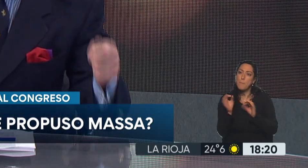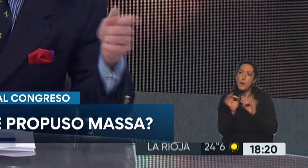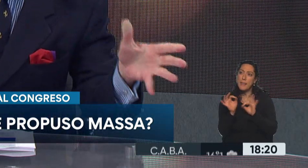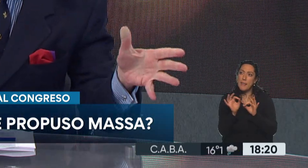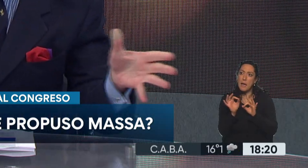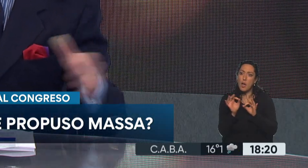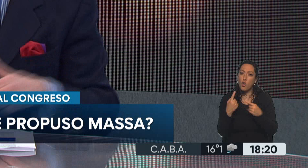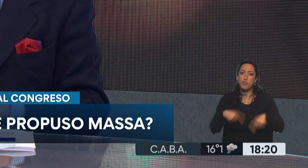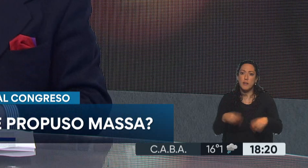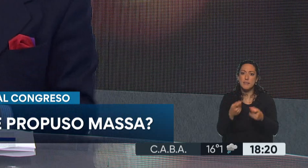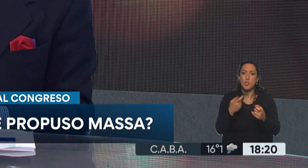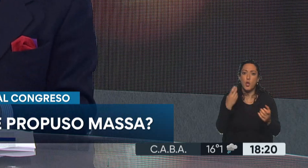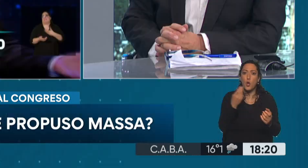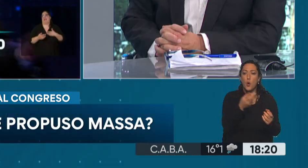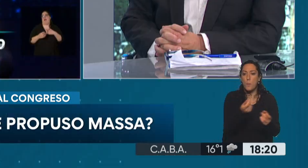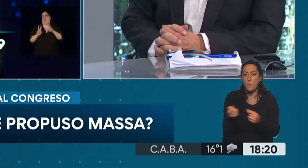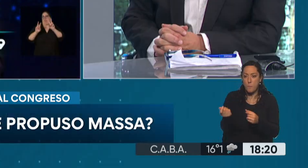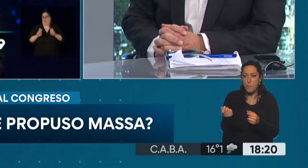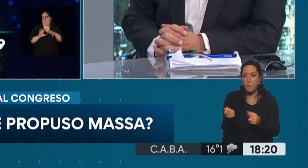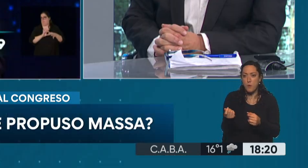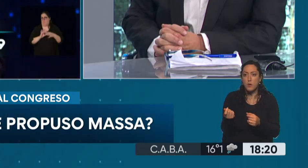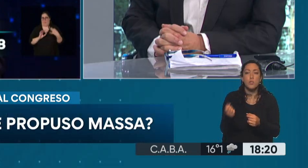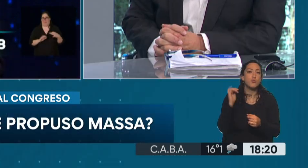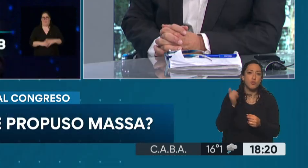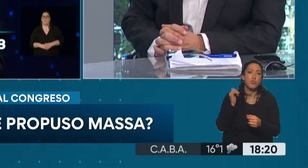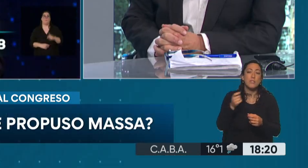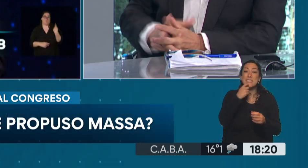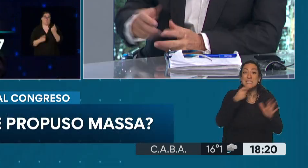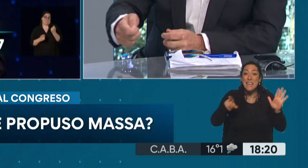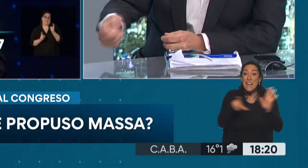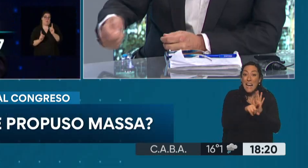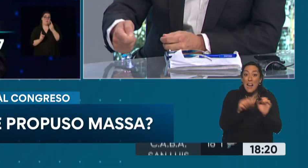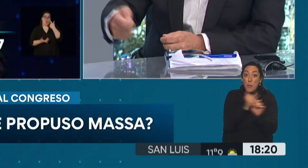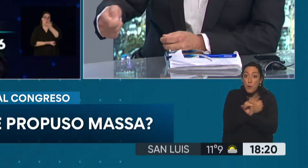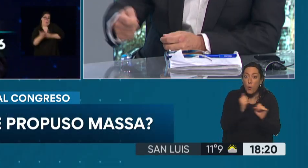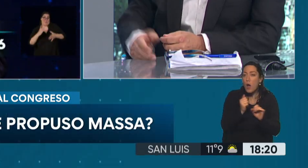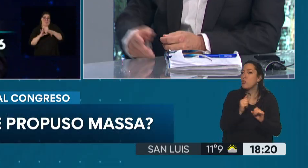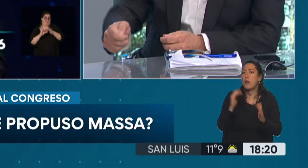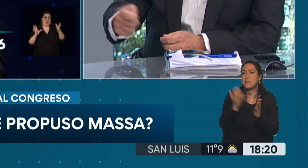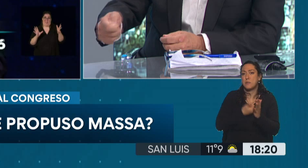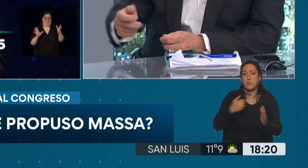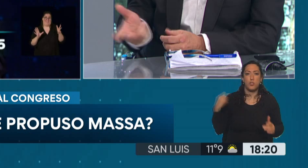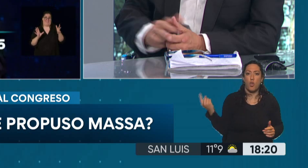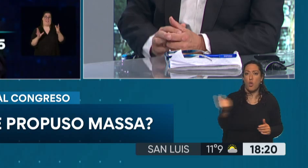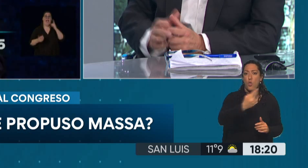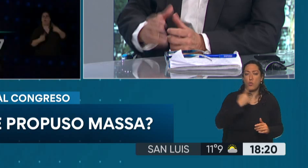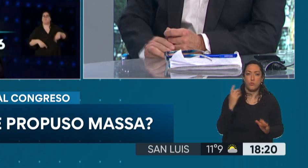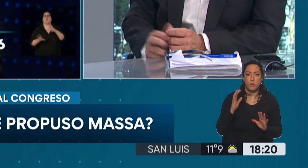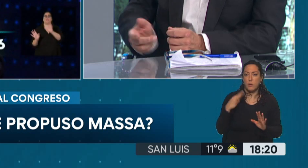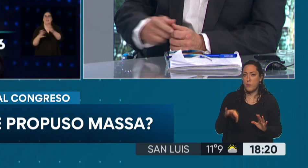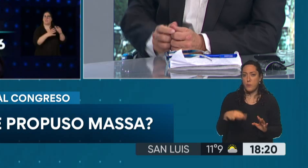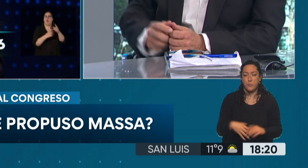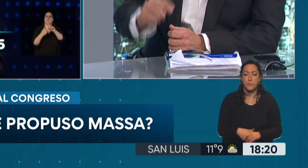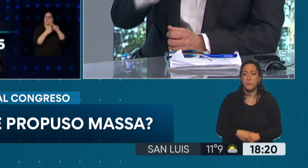lo que necesito. Siendo de curso legal, te la van a tener que aceptar en todos lados. La forma de pagar es así.